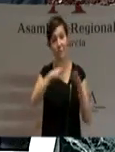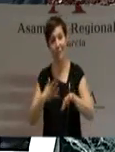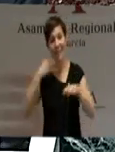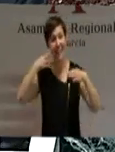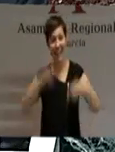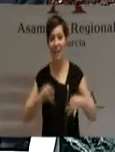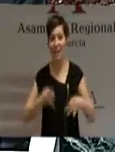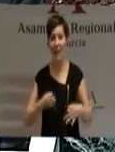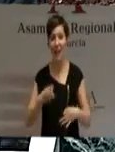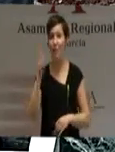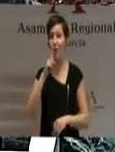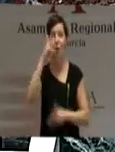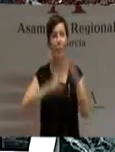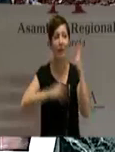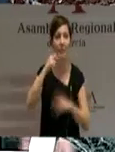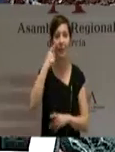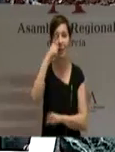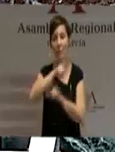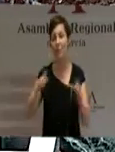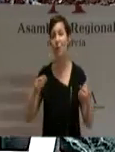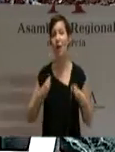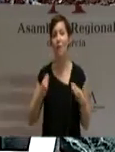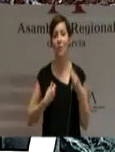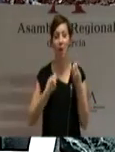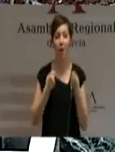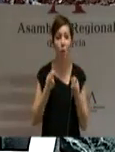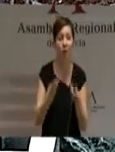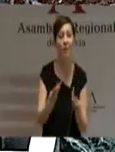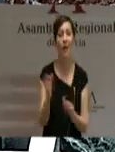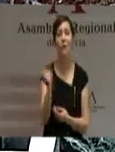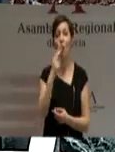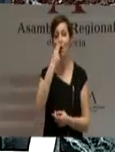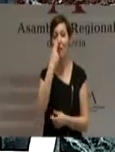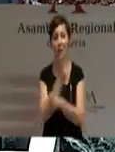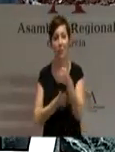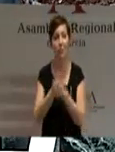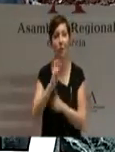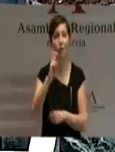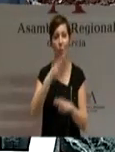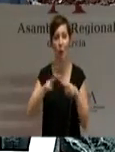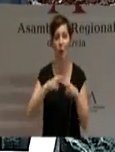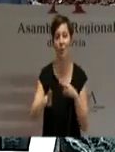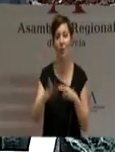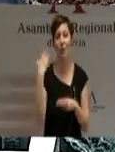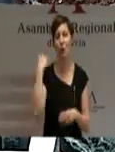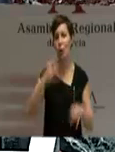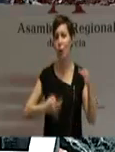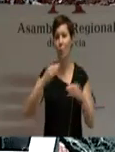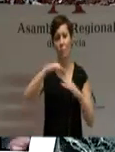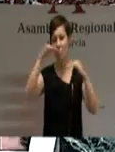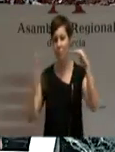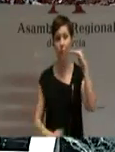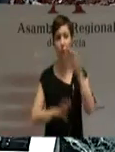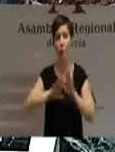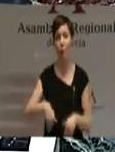componentes de aritmética parlamentaria o a cualquier otro interés que no sea el de acabar con la injusticia que fue sometida a nuestra región por el